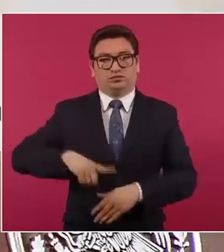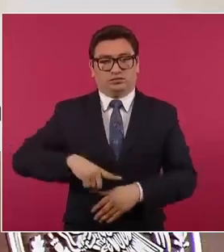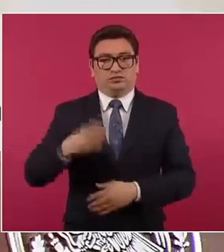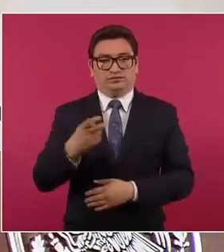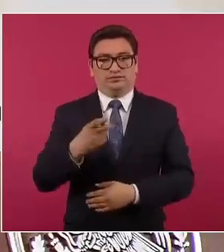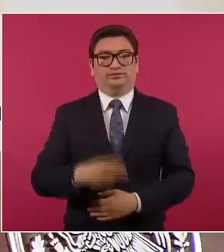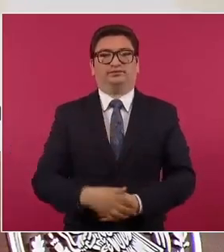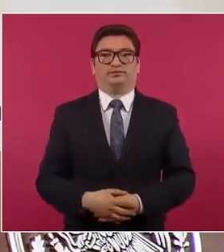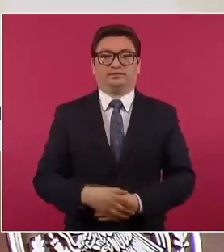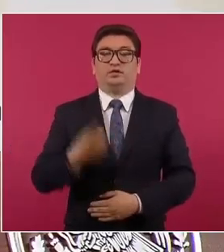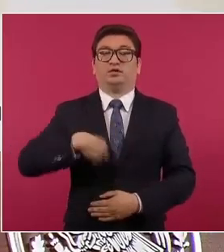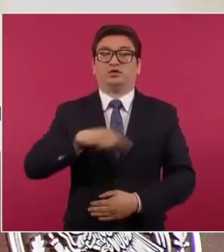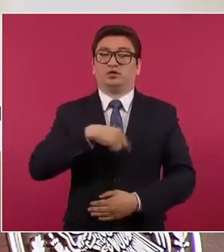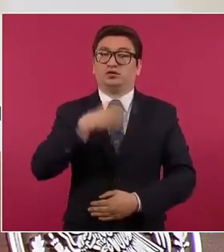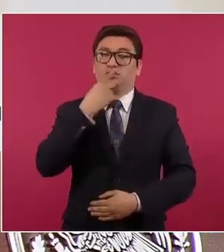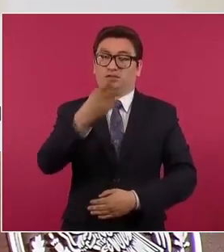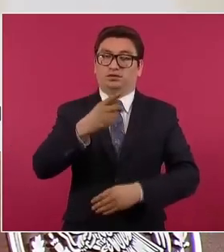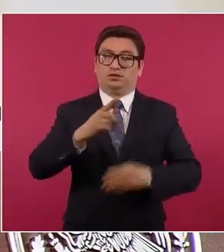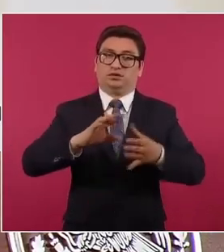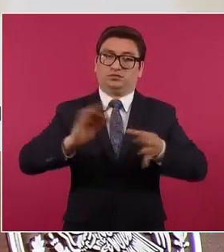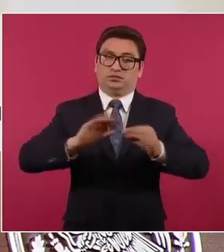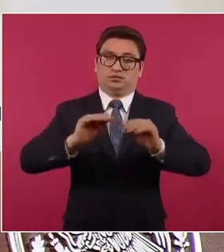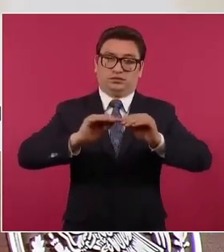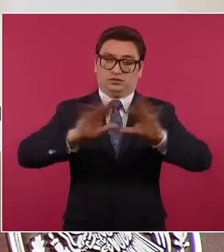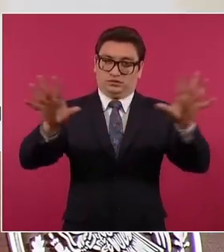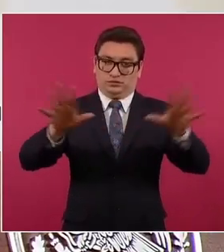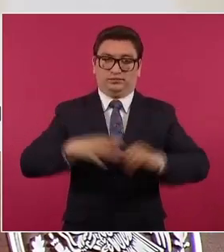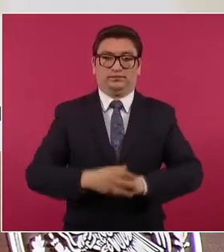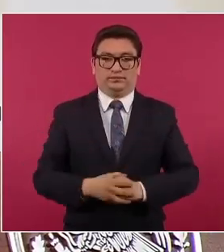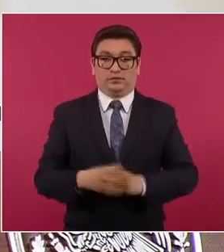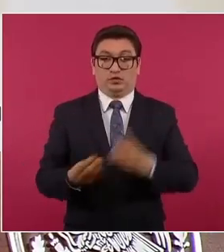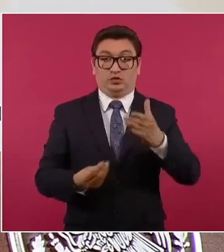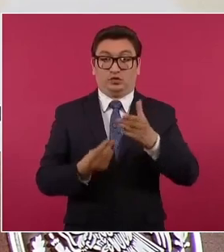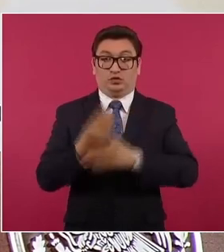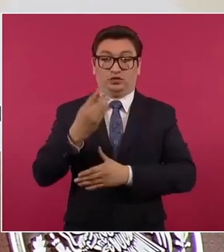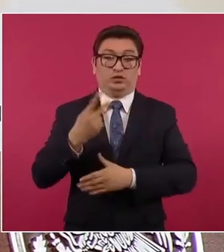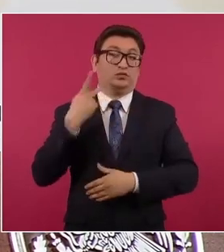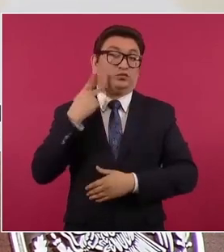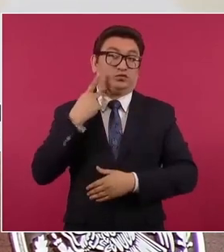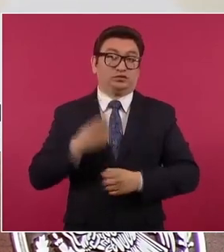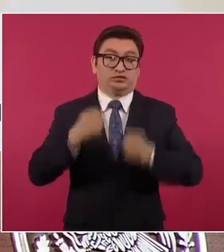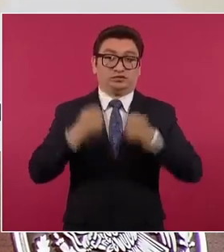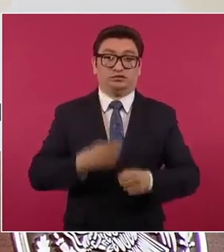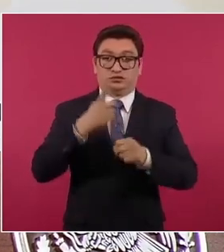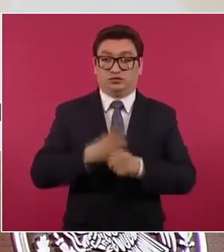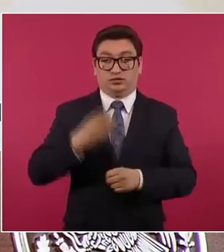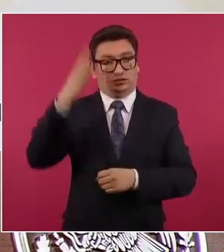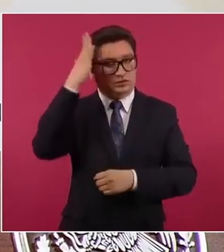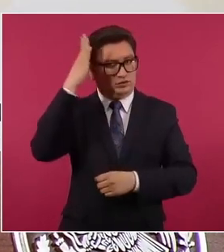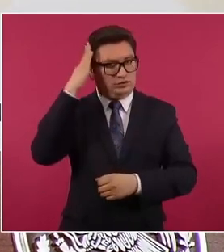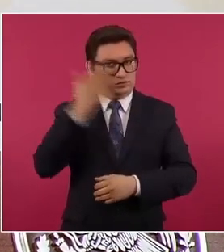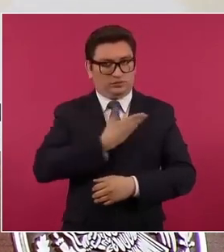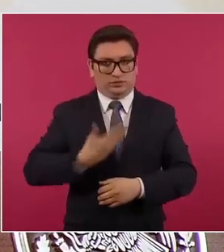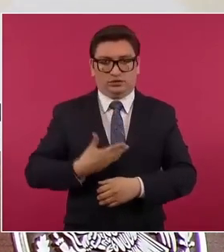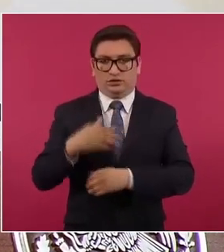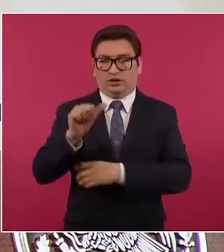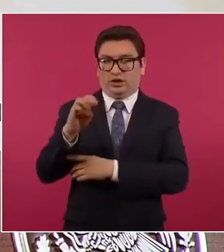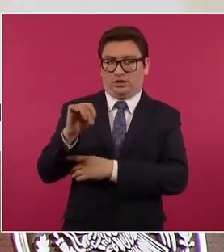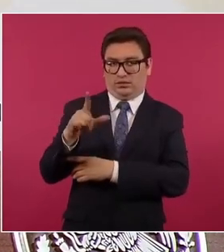Tenemos que decir y aclarar y precisar que la nueva política de seguridad encabezada por el presidente López Obrador